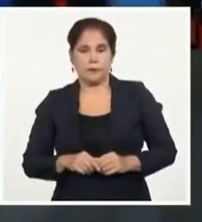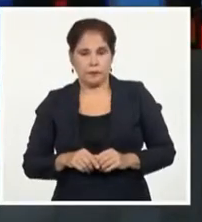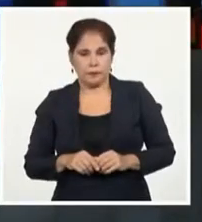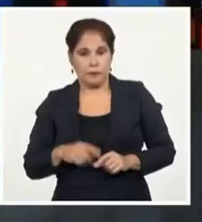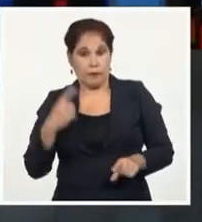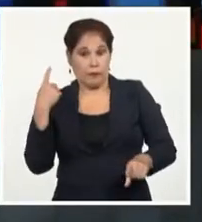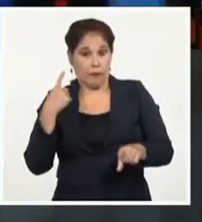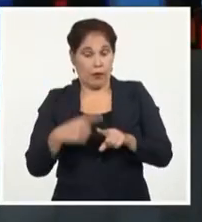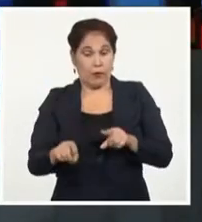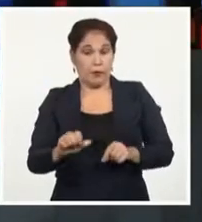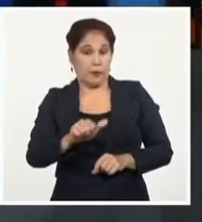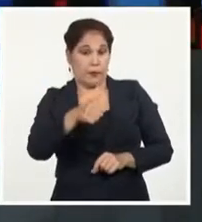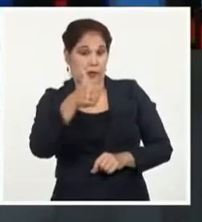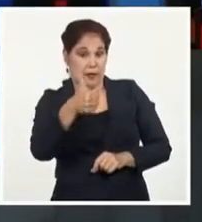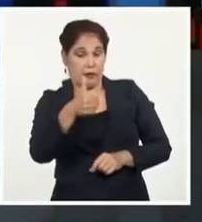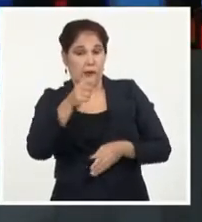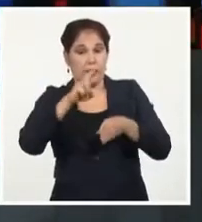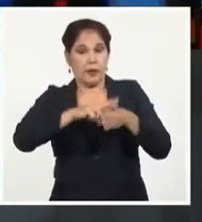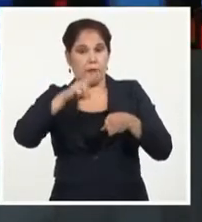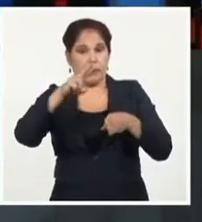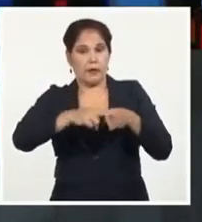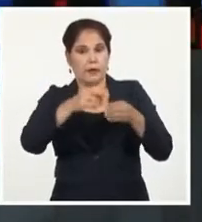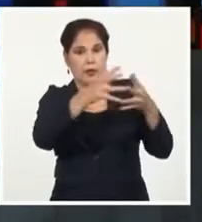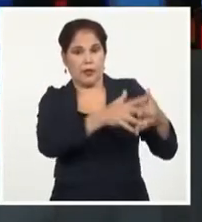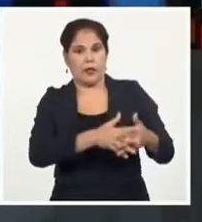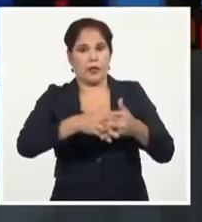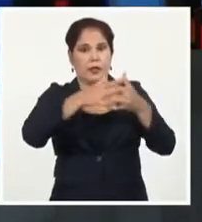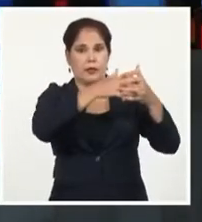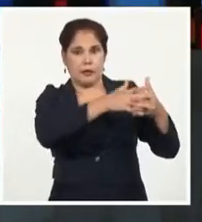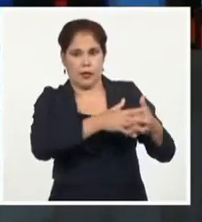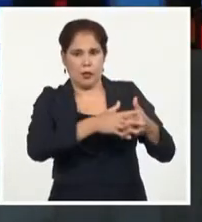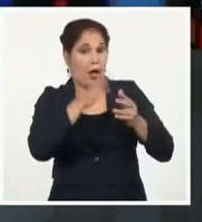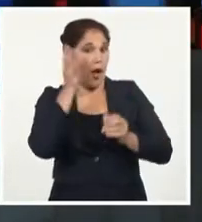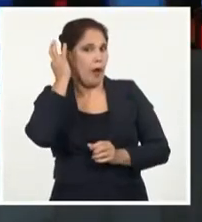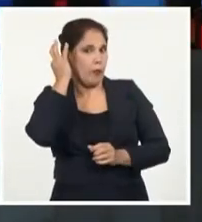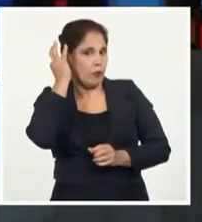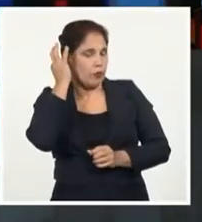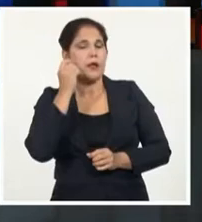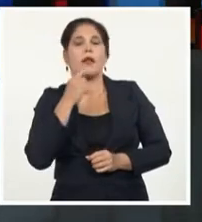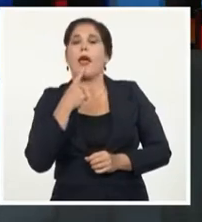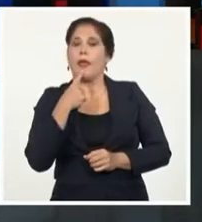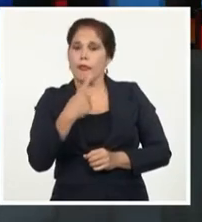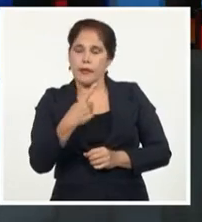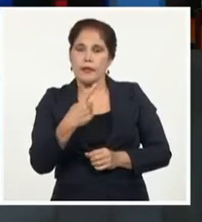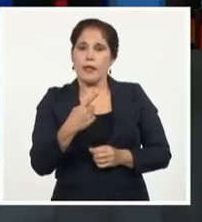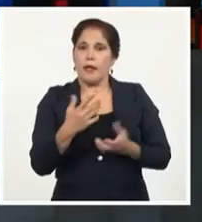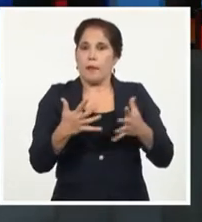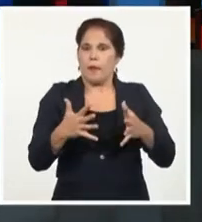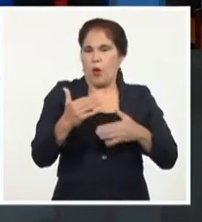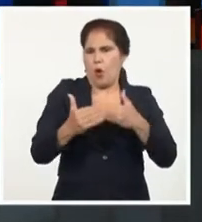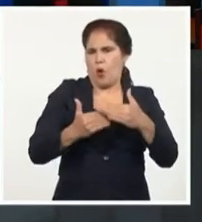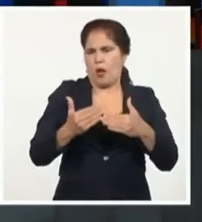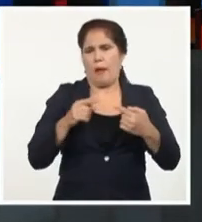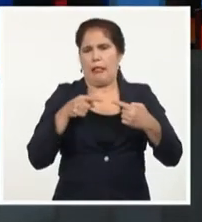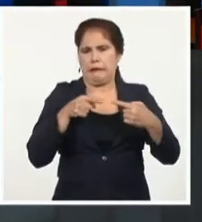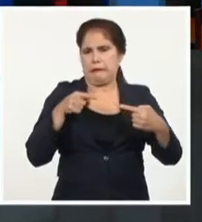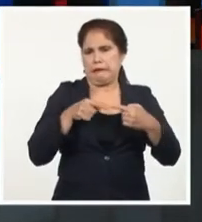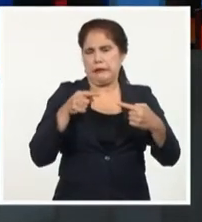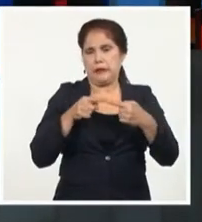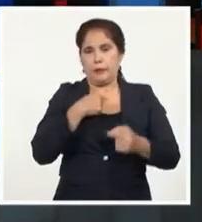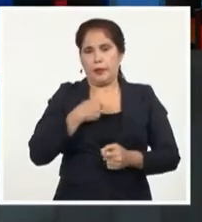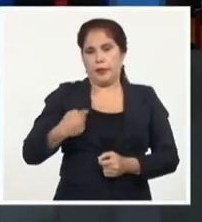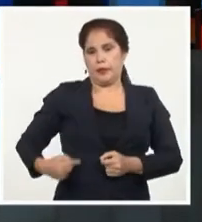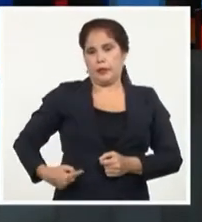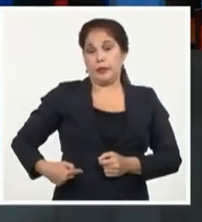Y la presidenta de la Cámara de Representantes de Estados Unidos, Nancy Pelosi, insiste en aumentar las tensiones con China en relación a la isla de